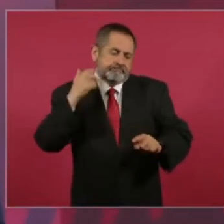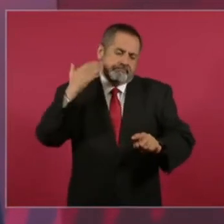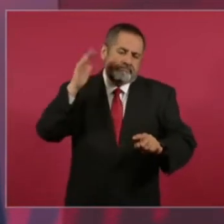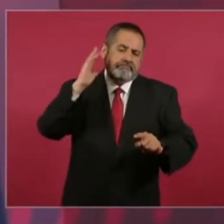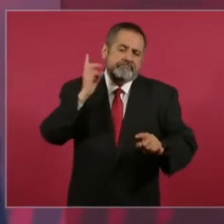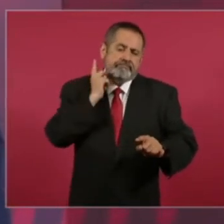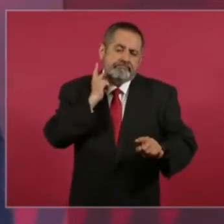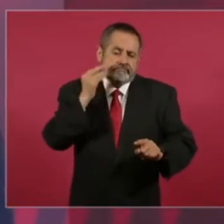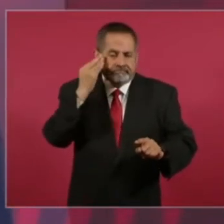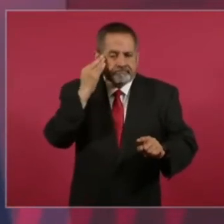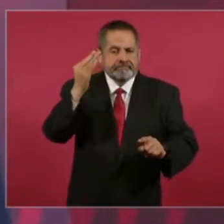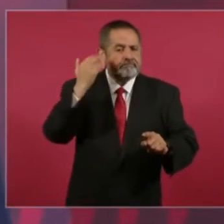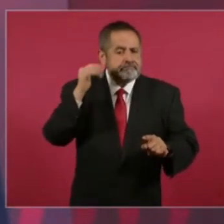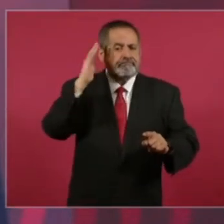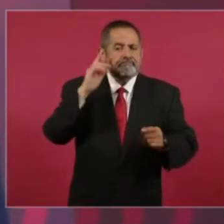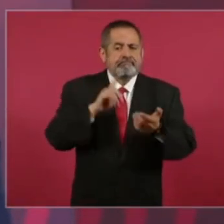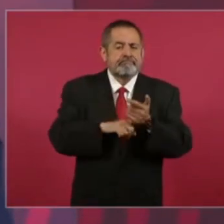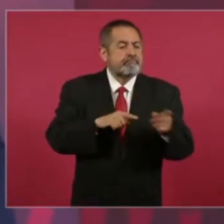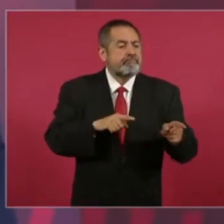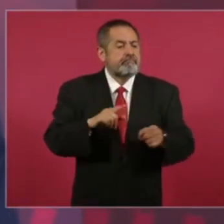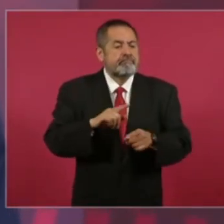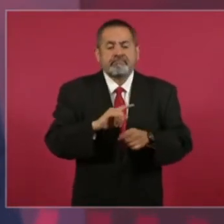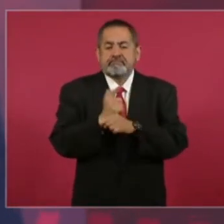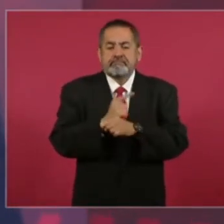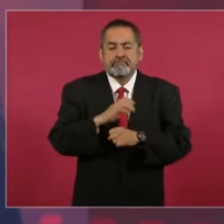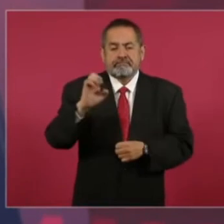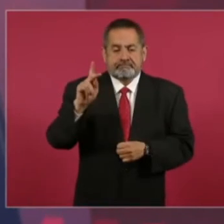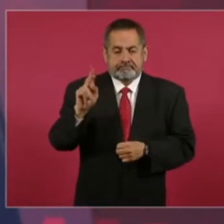en el tiempo del licenciado Peña Nieto